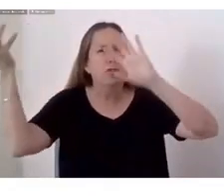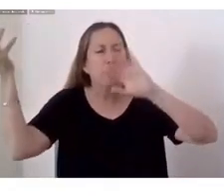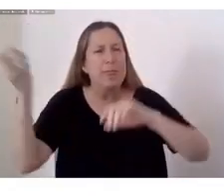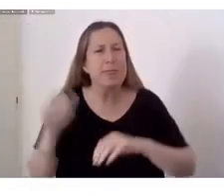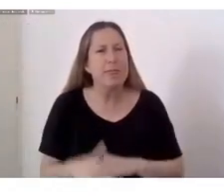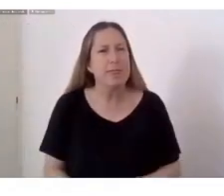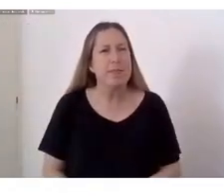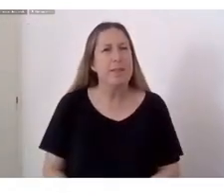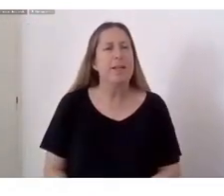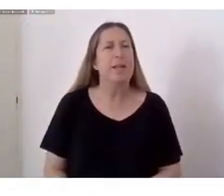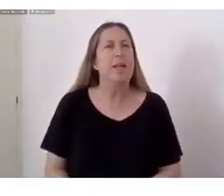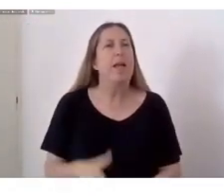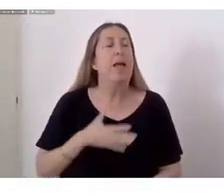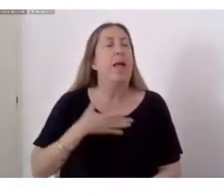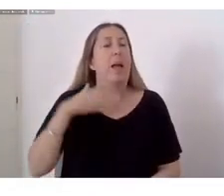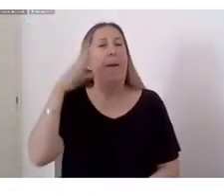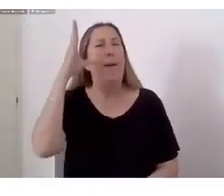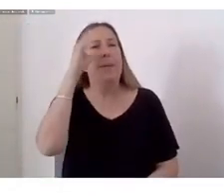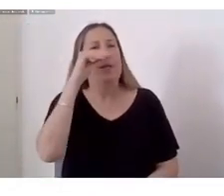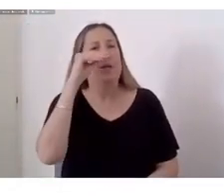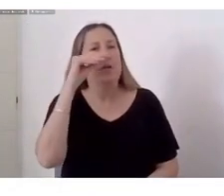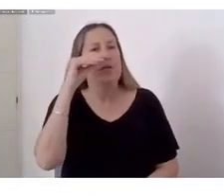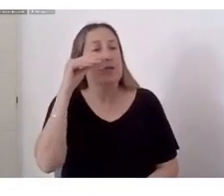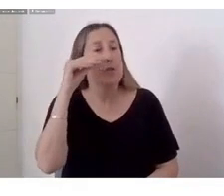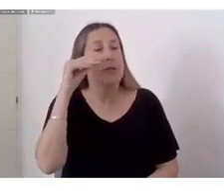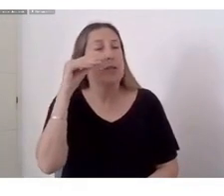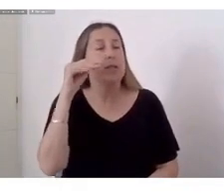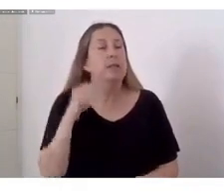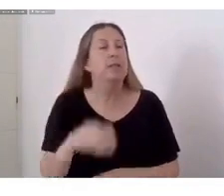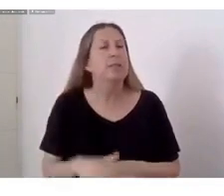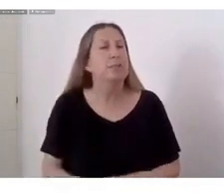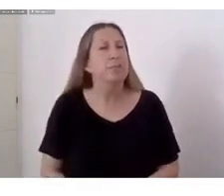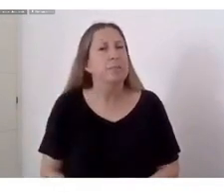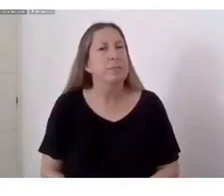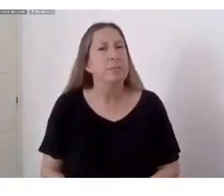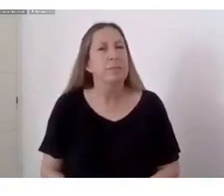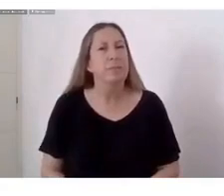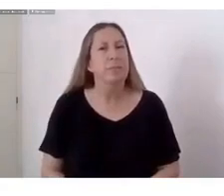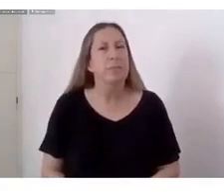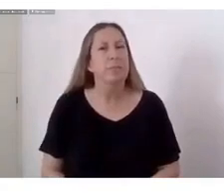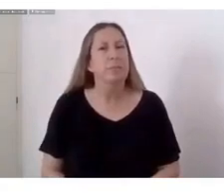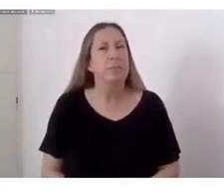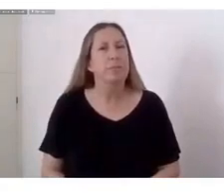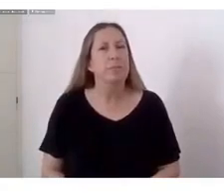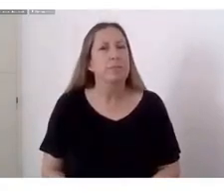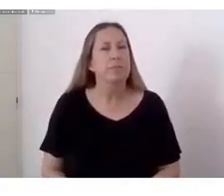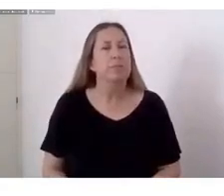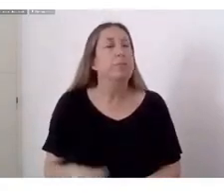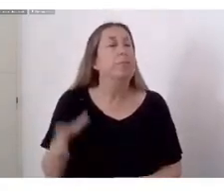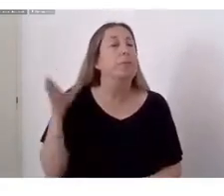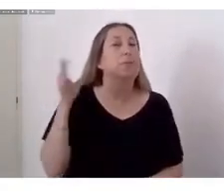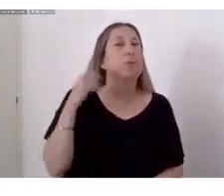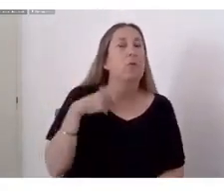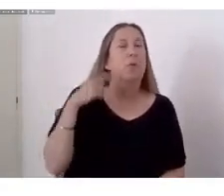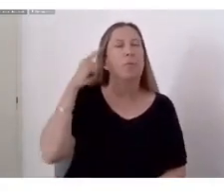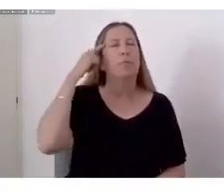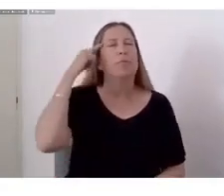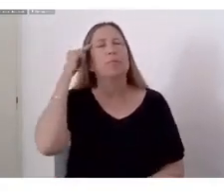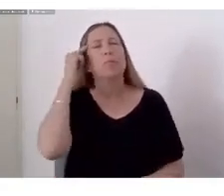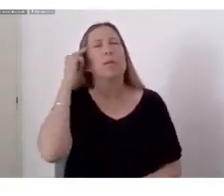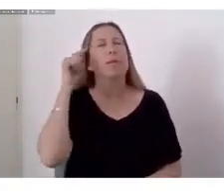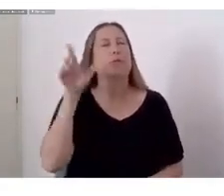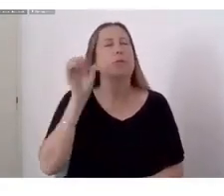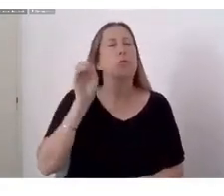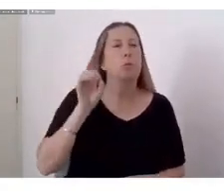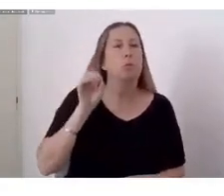mi noche interminable Dios Busco tu nombre No quiero que tu